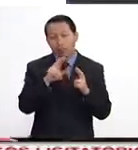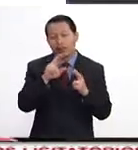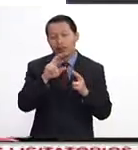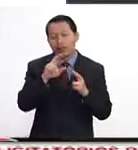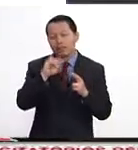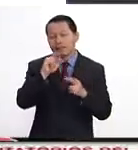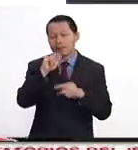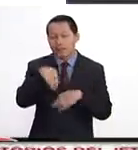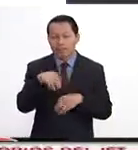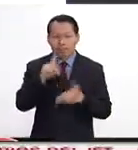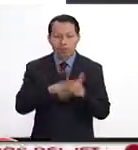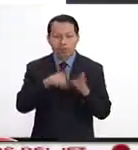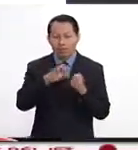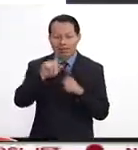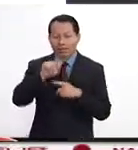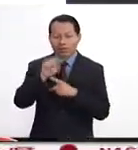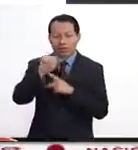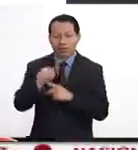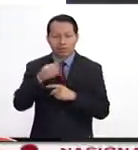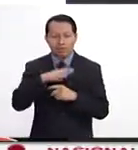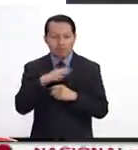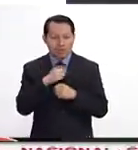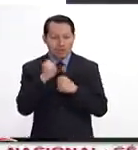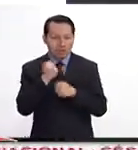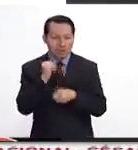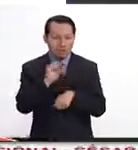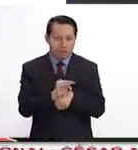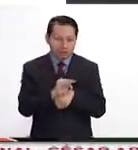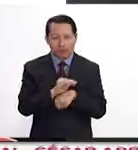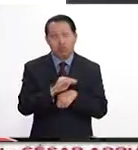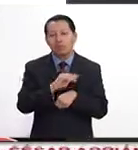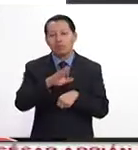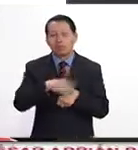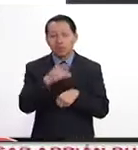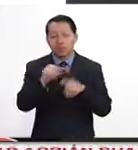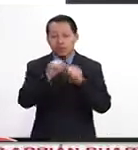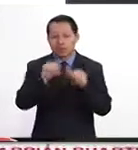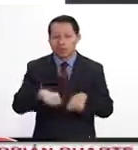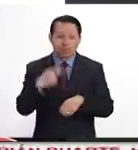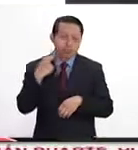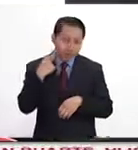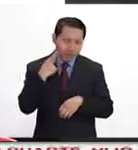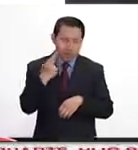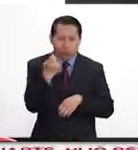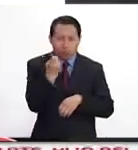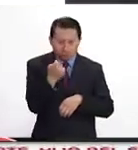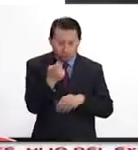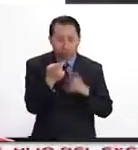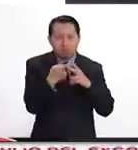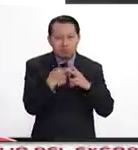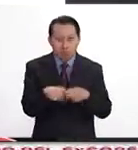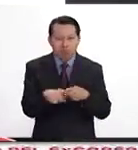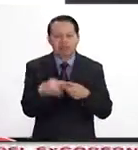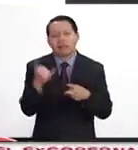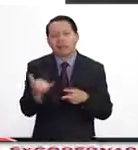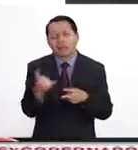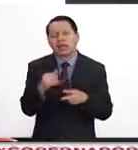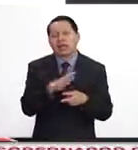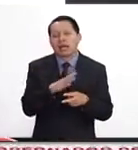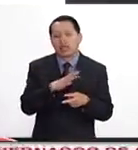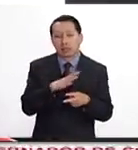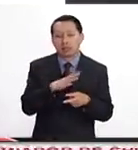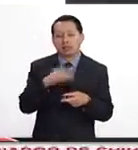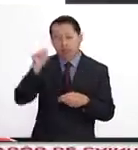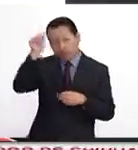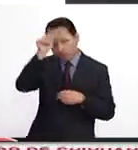es el parteaguas para el país, el sistema político se crea o se establece a partir de este momento y mantiene a los